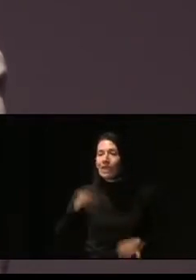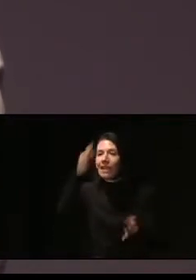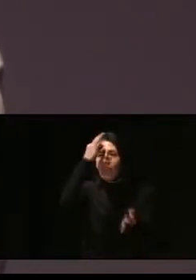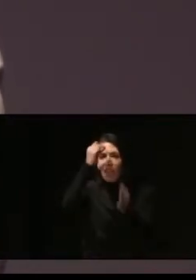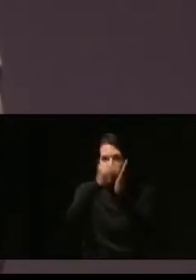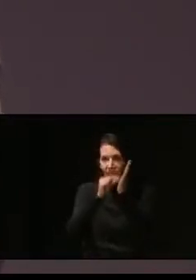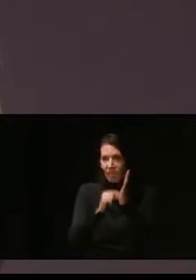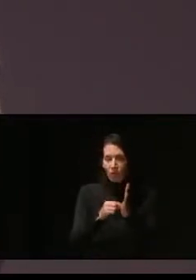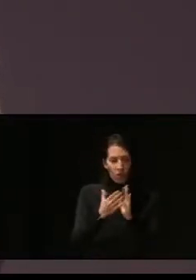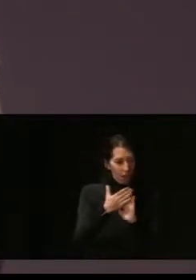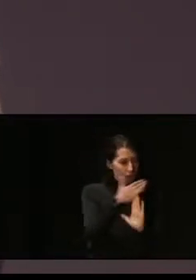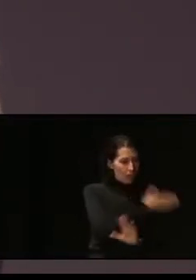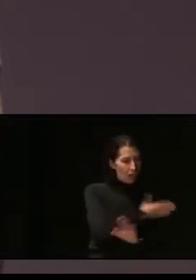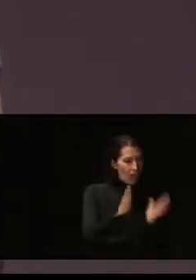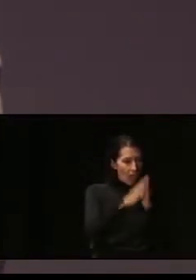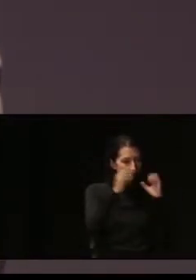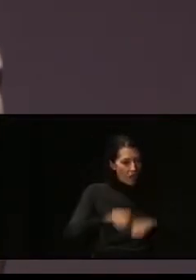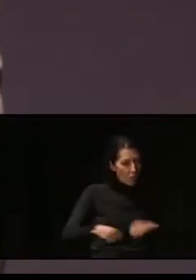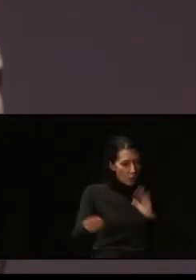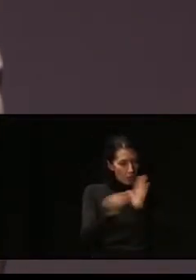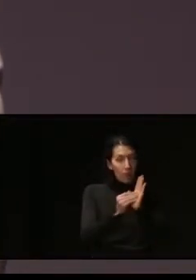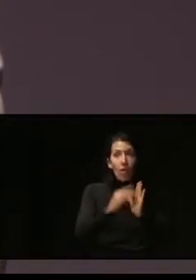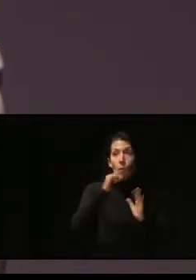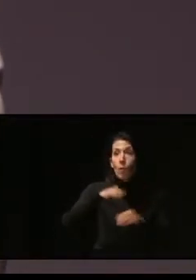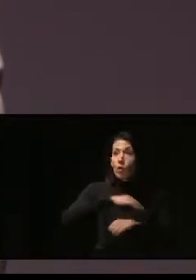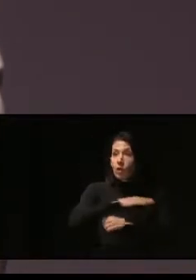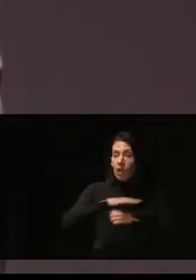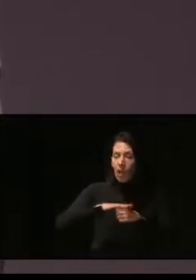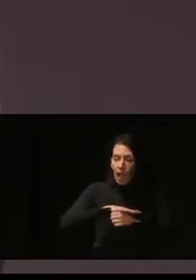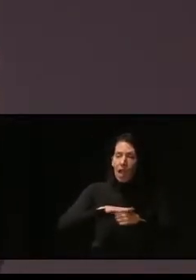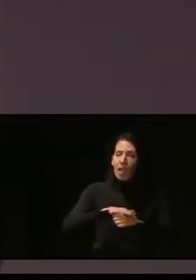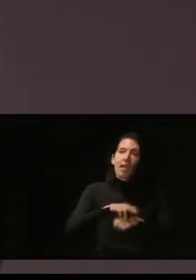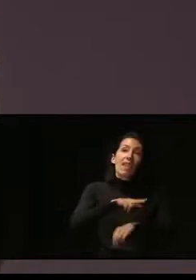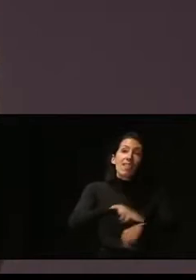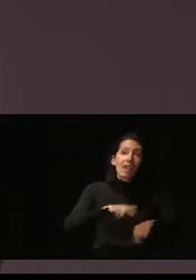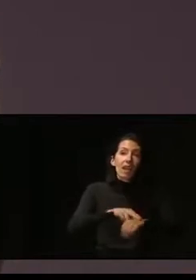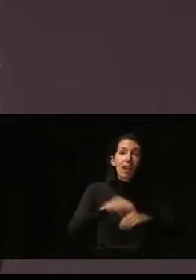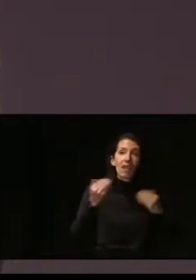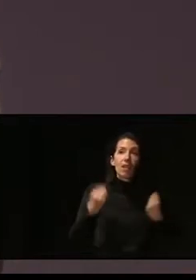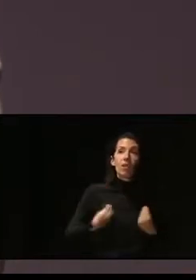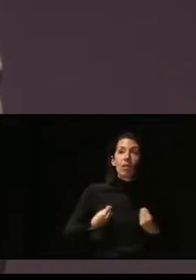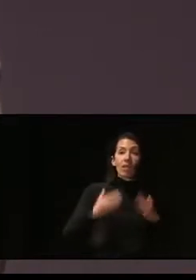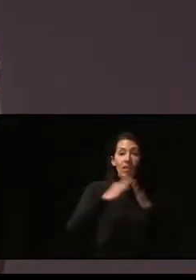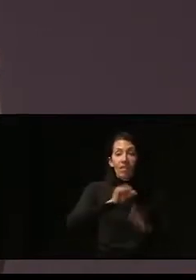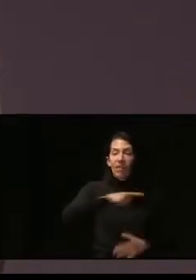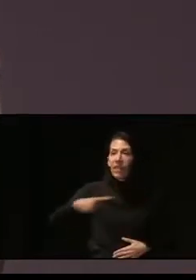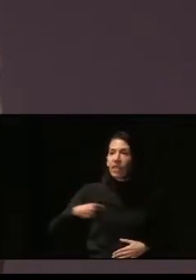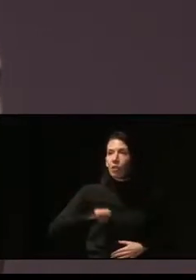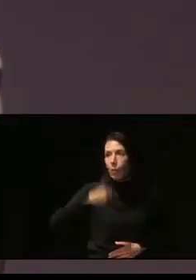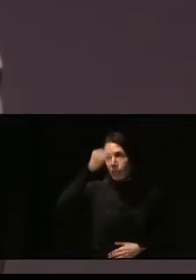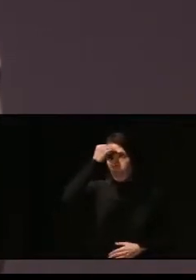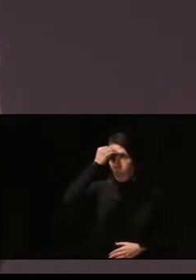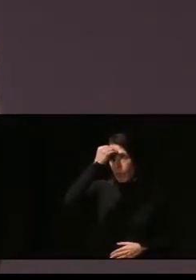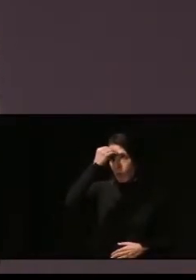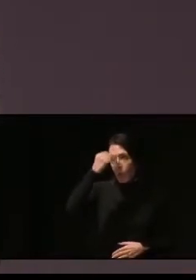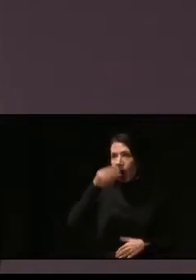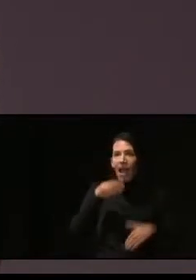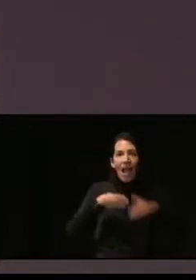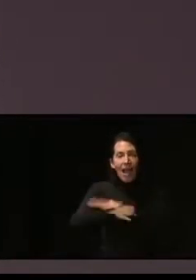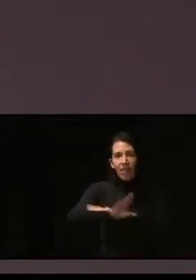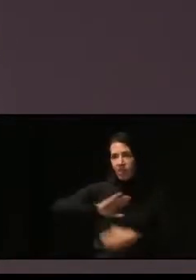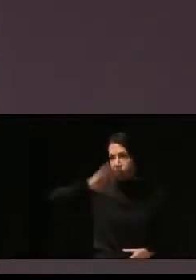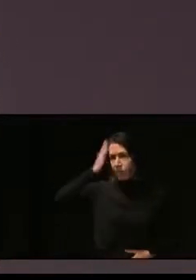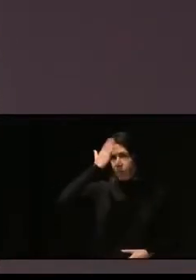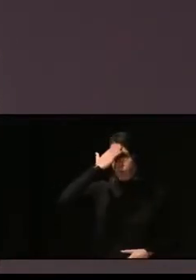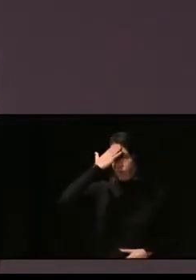establecido porque en el área delegada de vivienda hemos tomado la accesibilidad como bandera, sobre